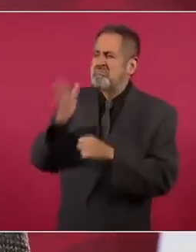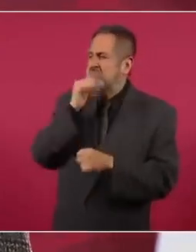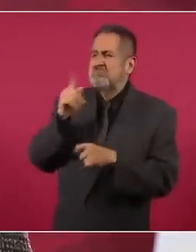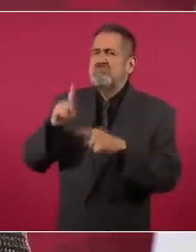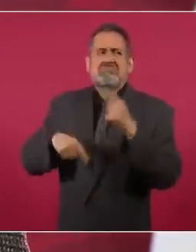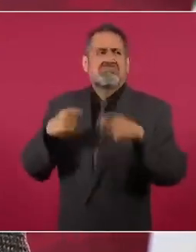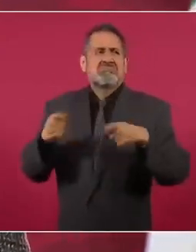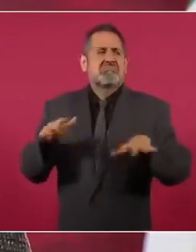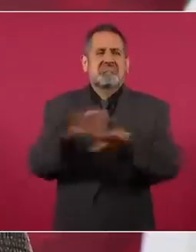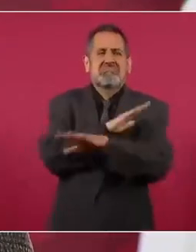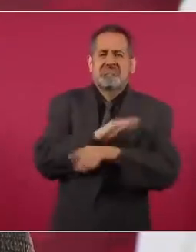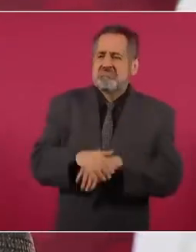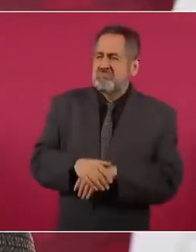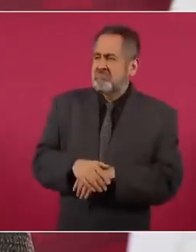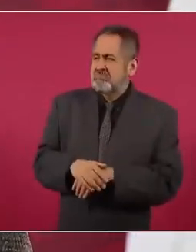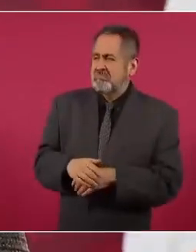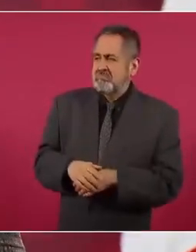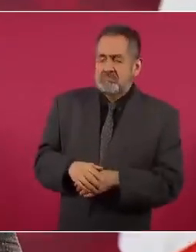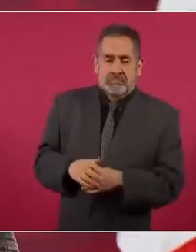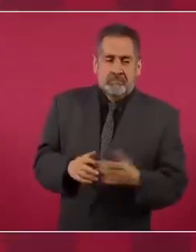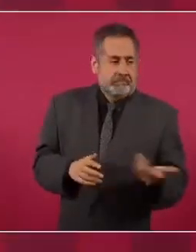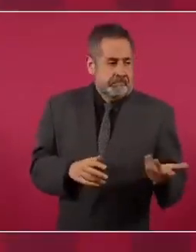no, si no se necesitan